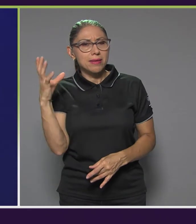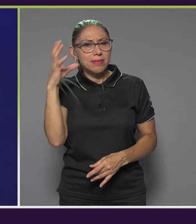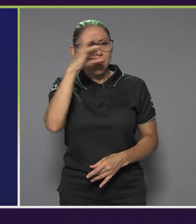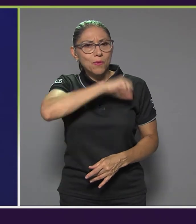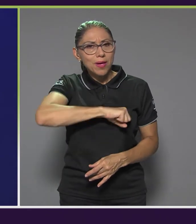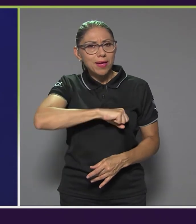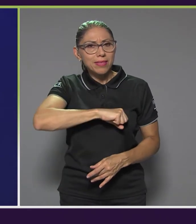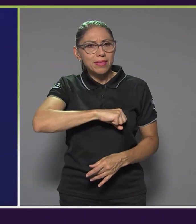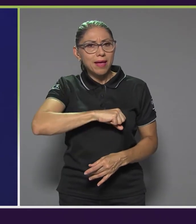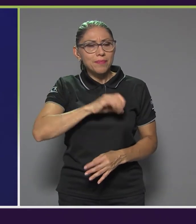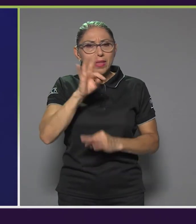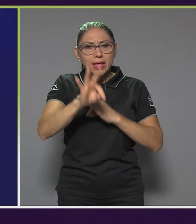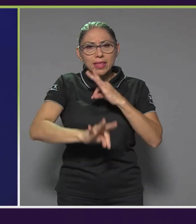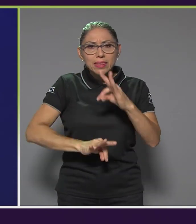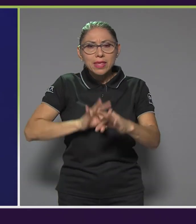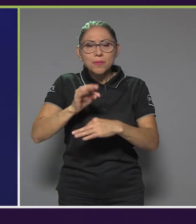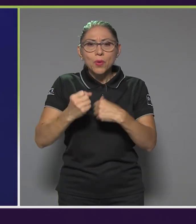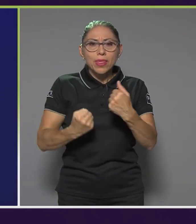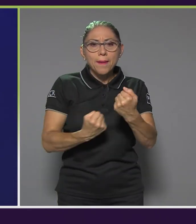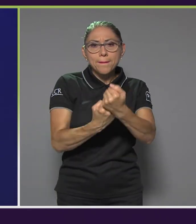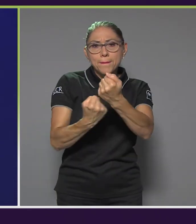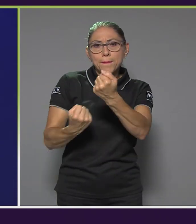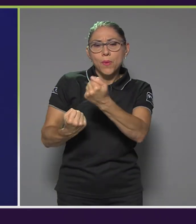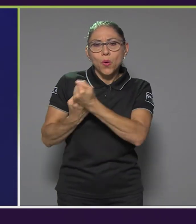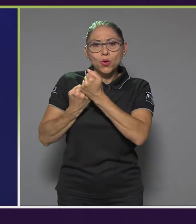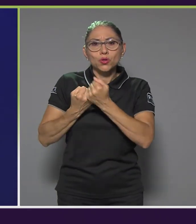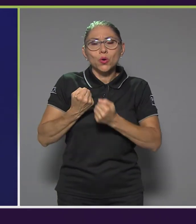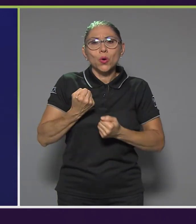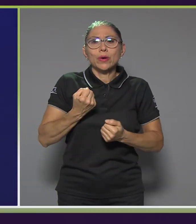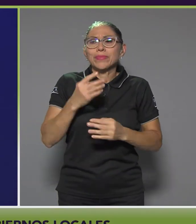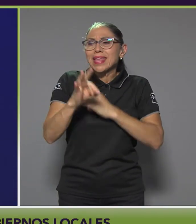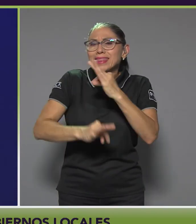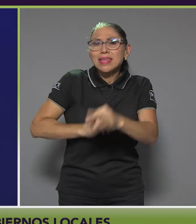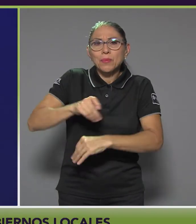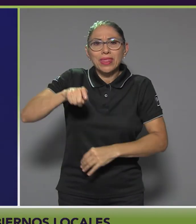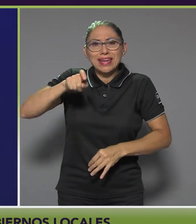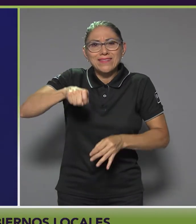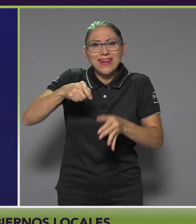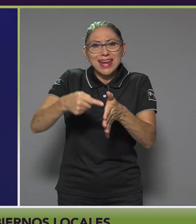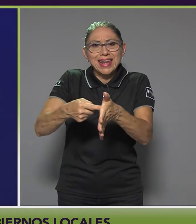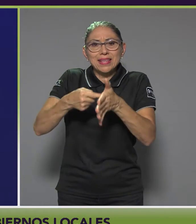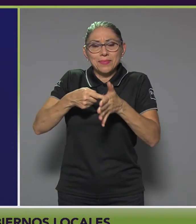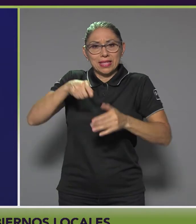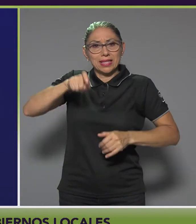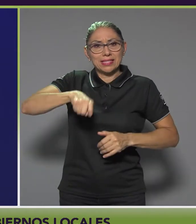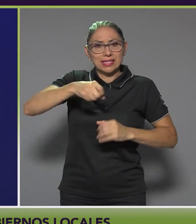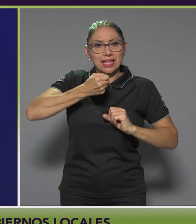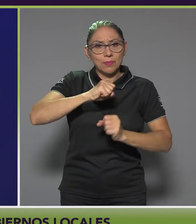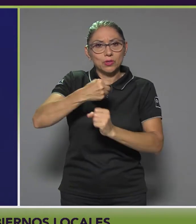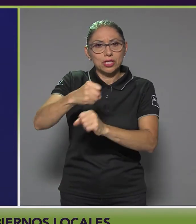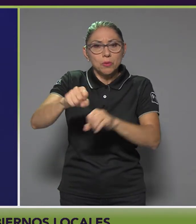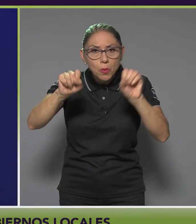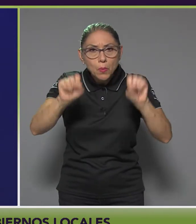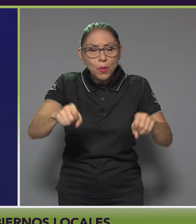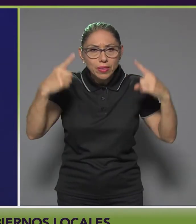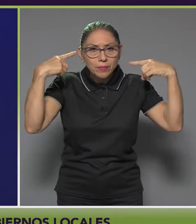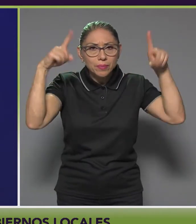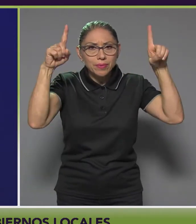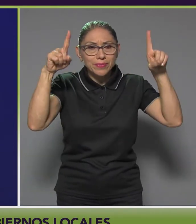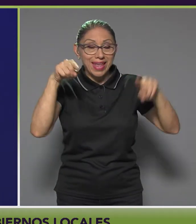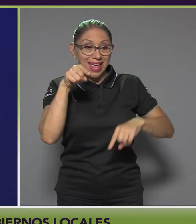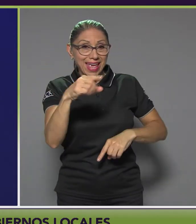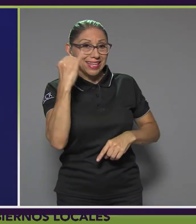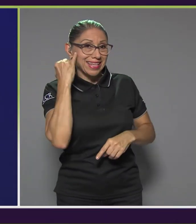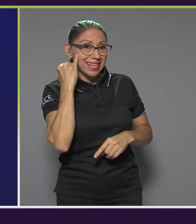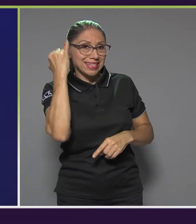requerimientos que necesita el municipio para llevar a cabo la iniciativa. Es importante aclarar que esta iniciativa